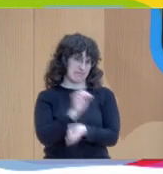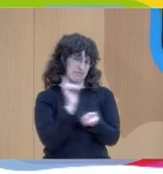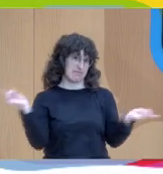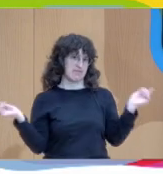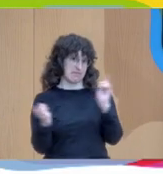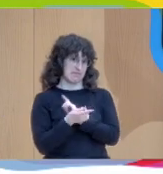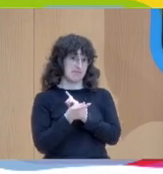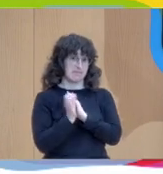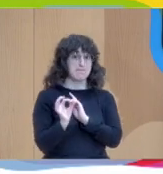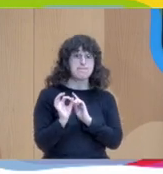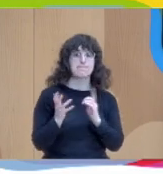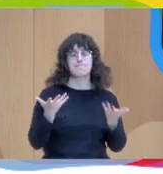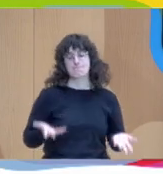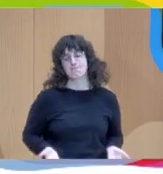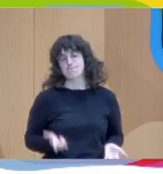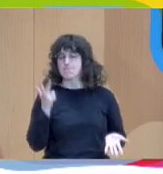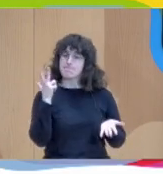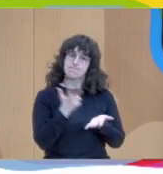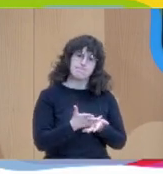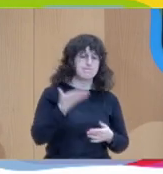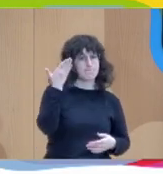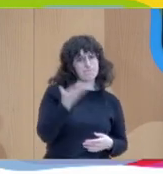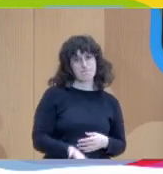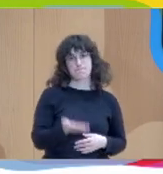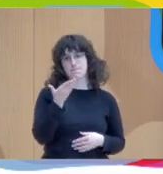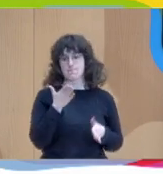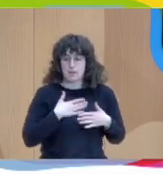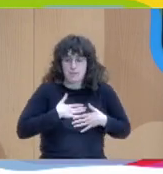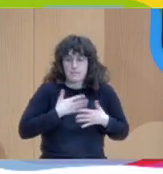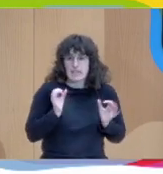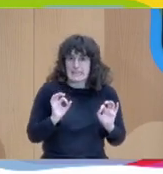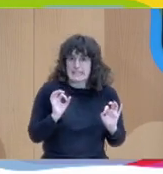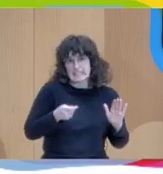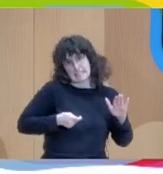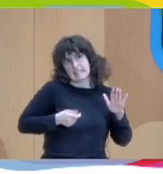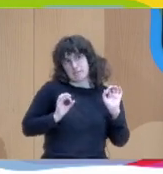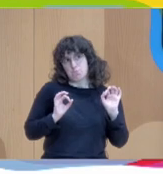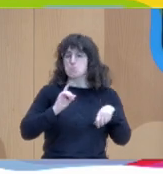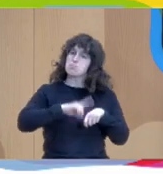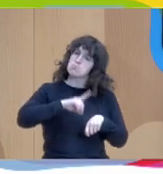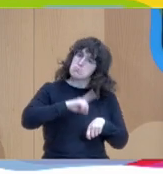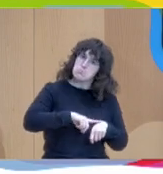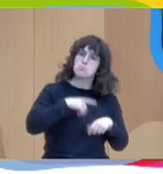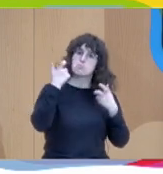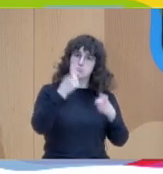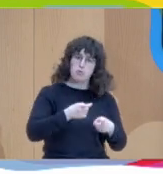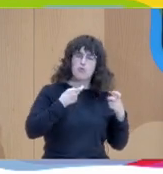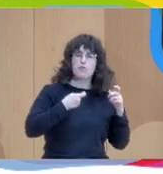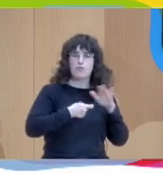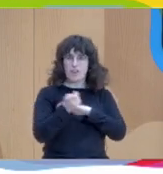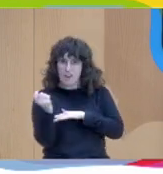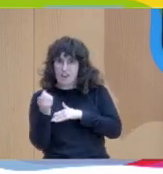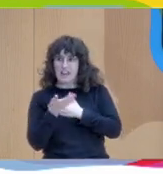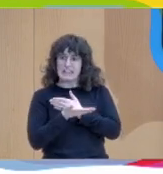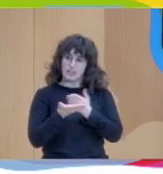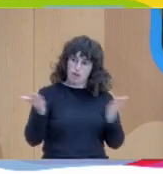Para mí el reto fundamental es invertir tiempo y esfuerzo en crear esta confianza